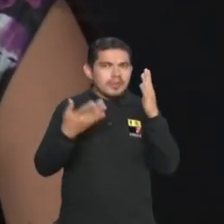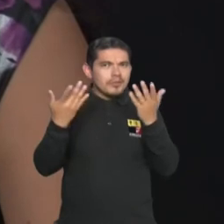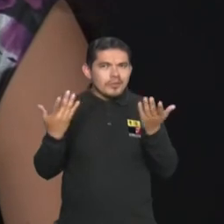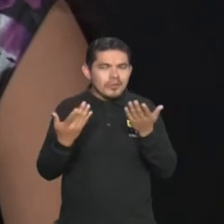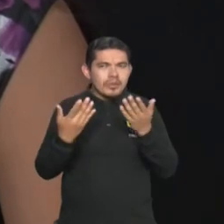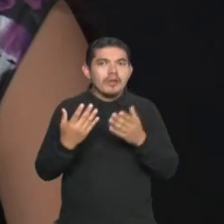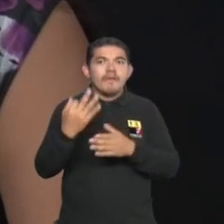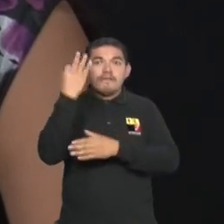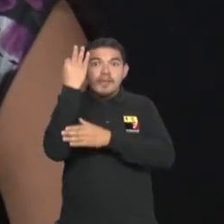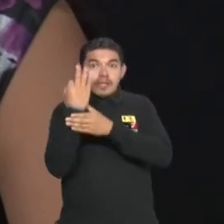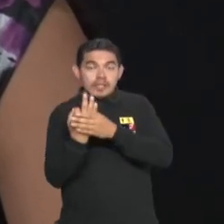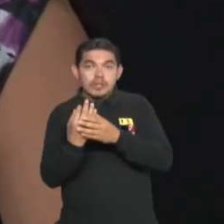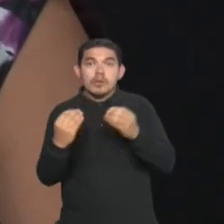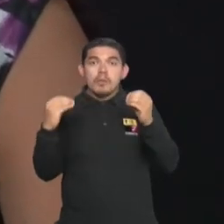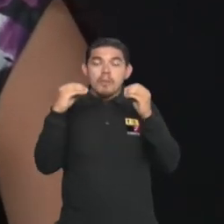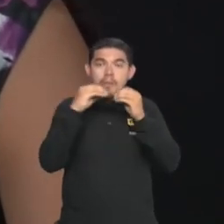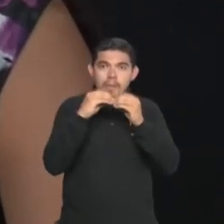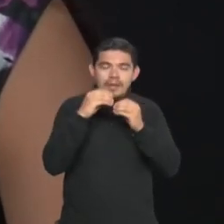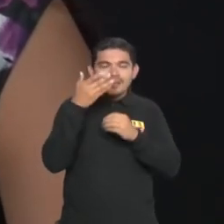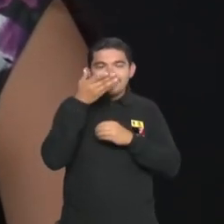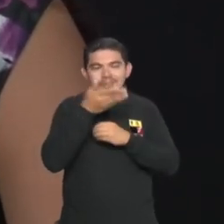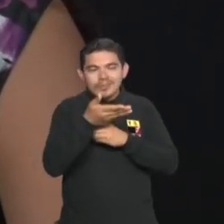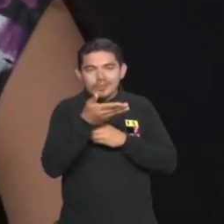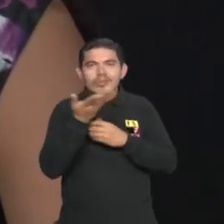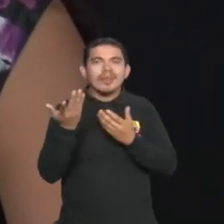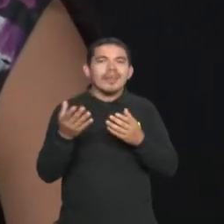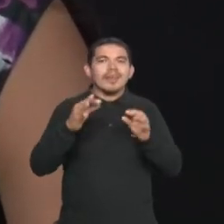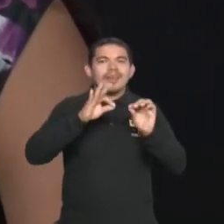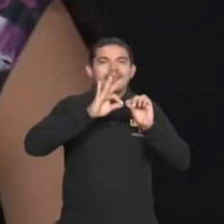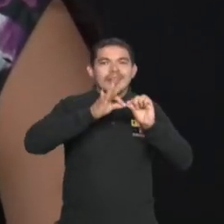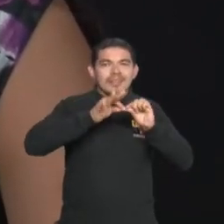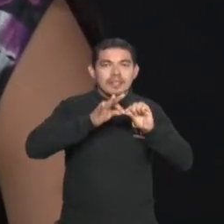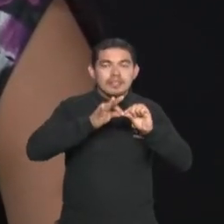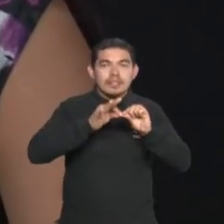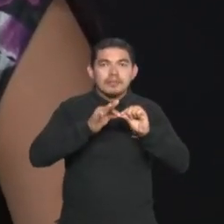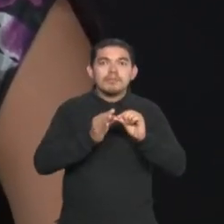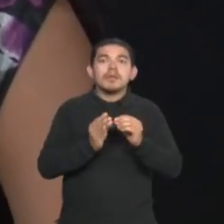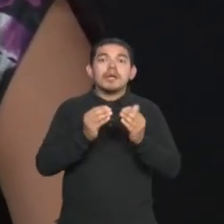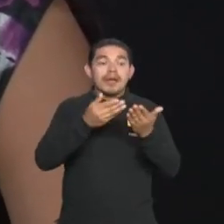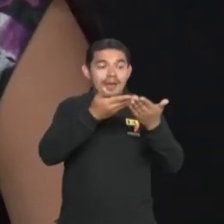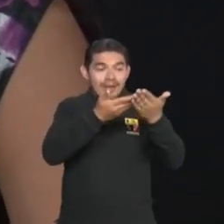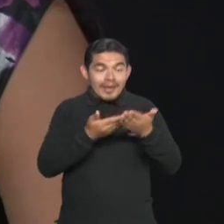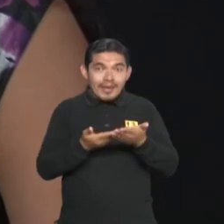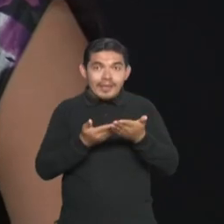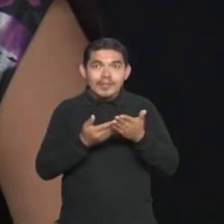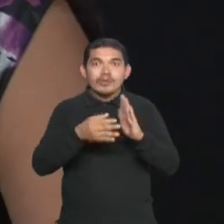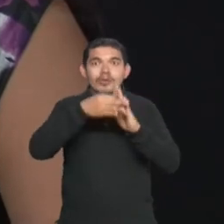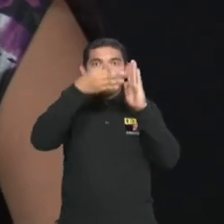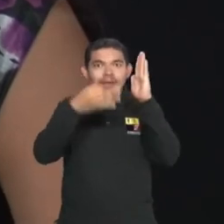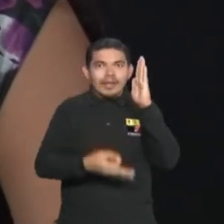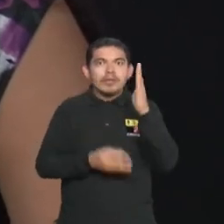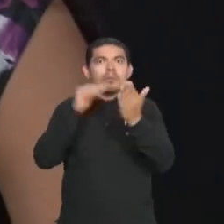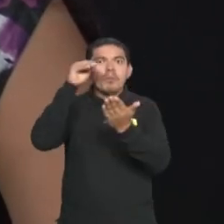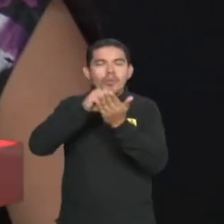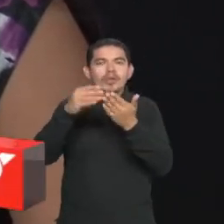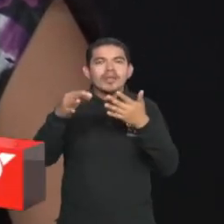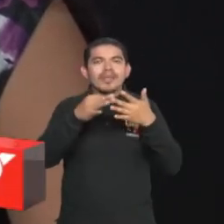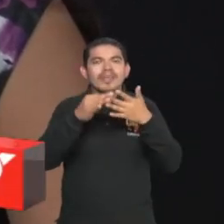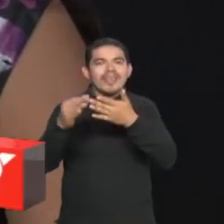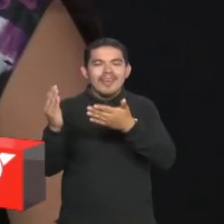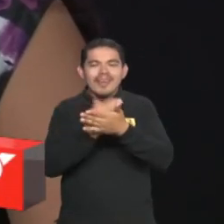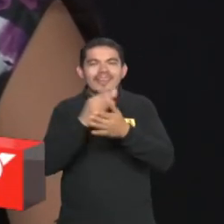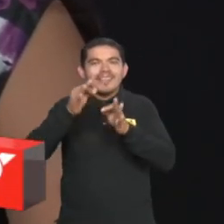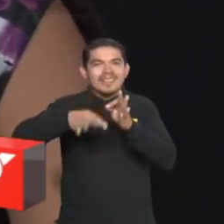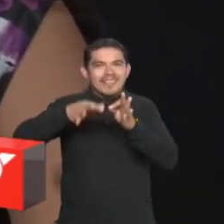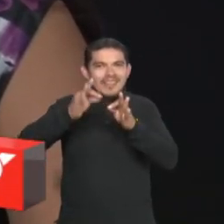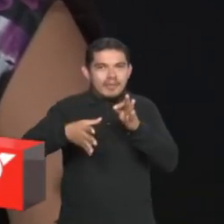Sordos y es parte del manual práctico de intérpretes de lengua de señas que está en el portal web del SECAP, del CONAD y del CORDICOM y de todas las